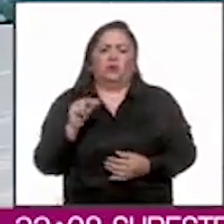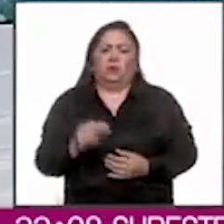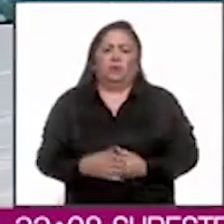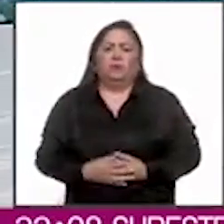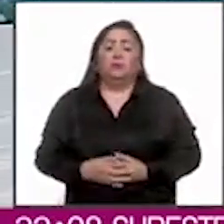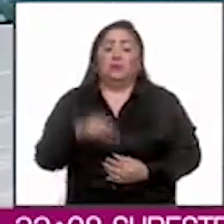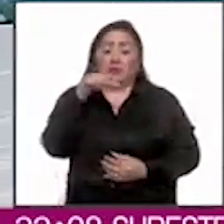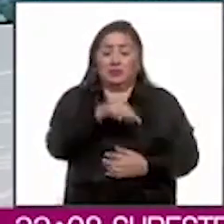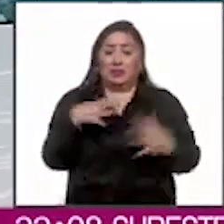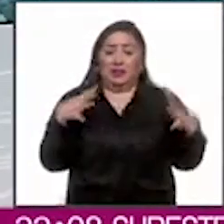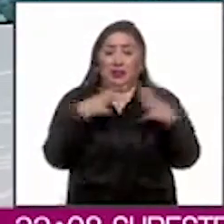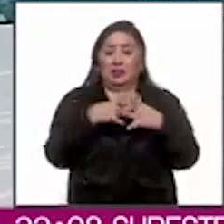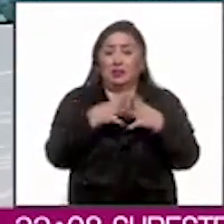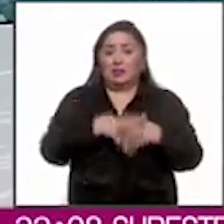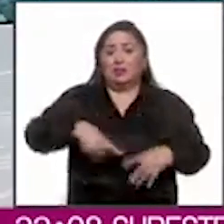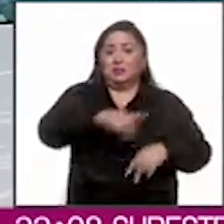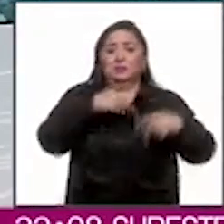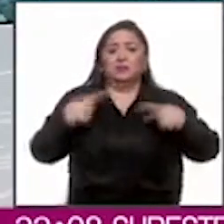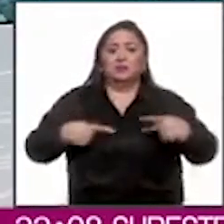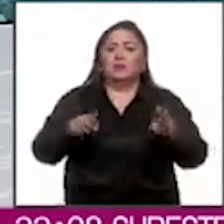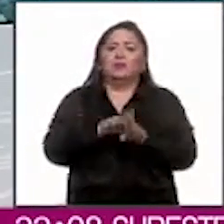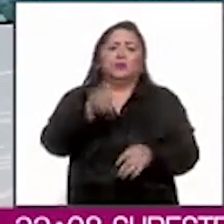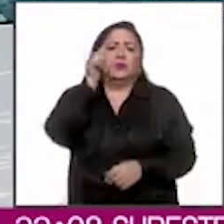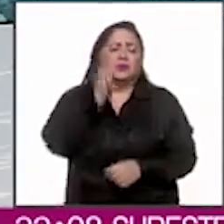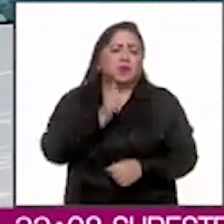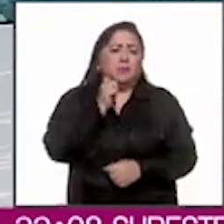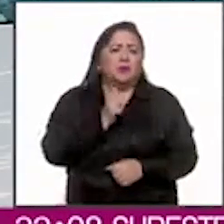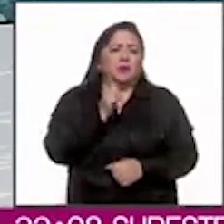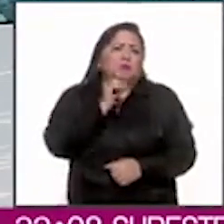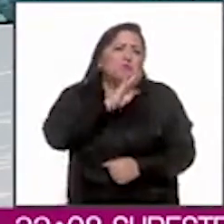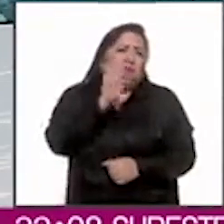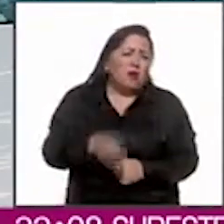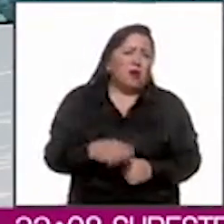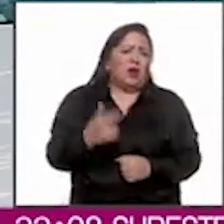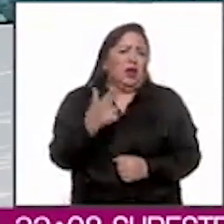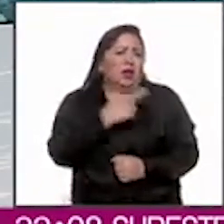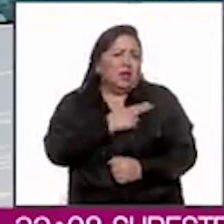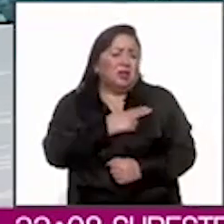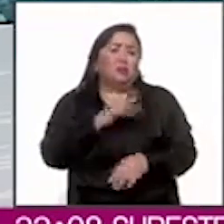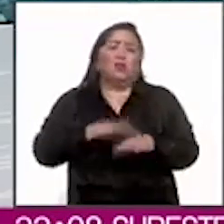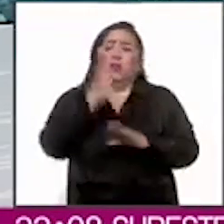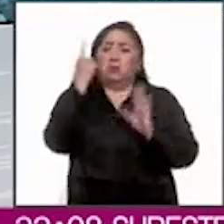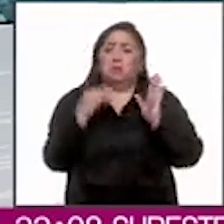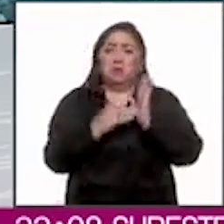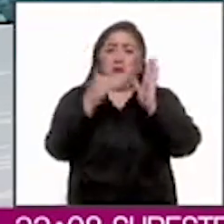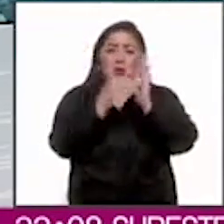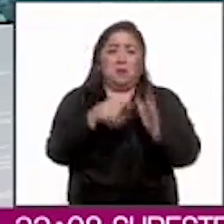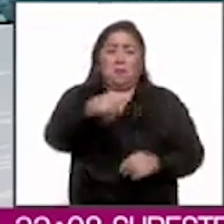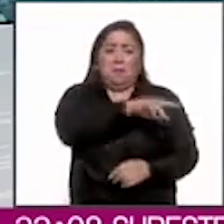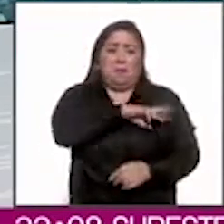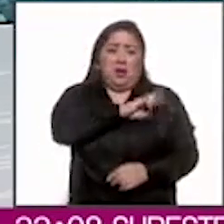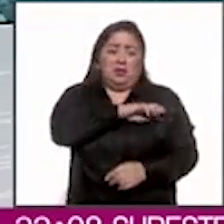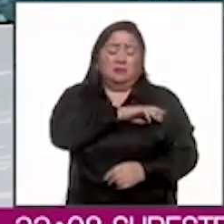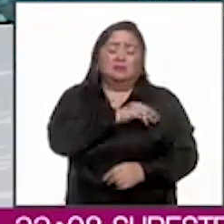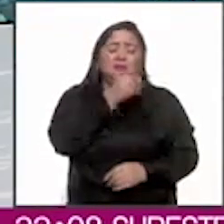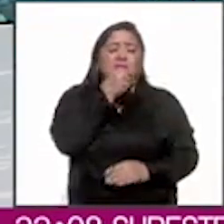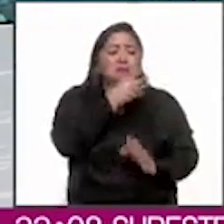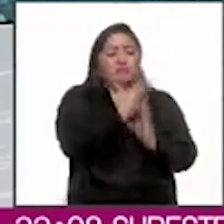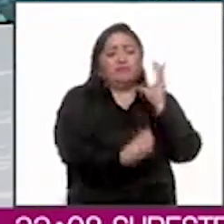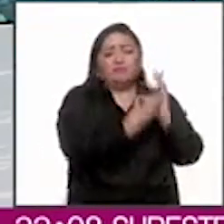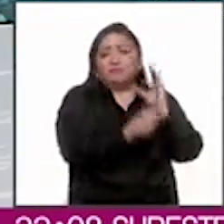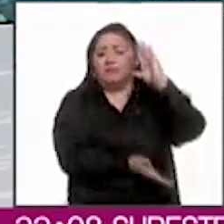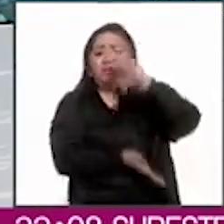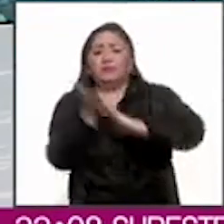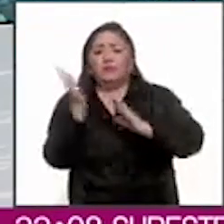En esta guerra los civiles son como siempre los más afectados. Más de un millón de palestinos han tenido que abandonar su hogar